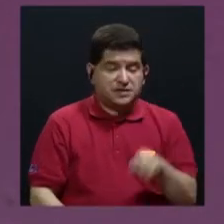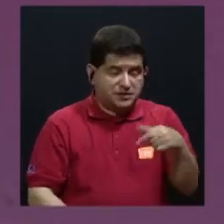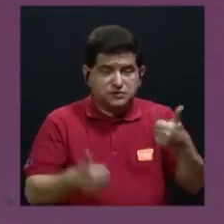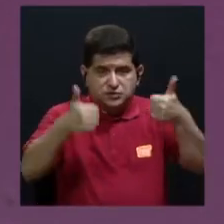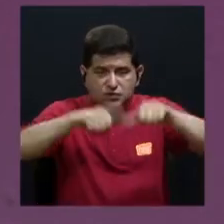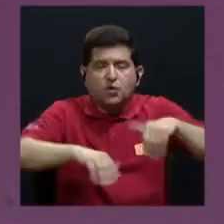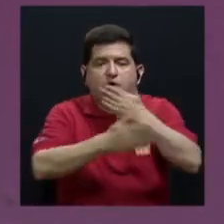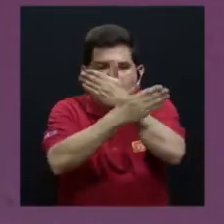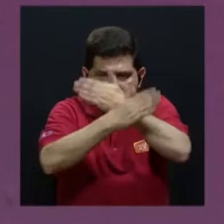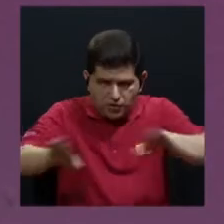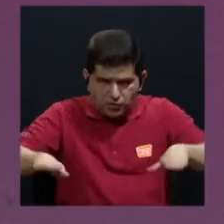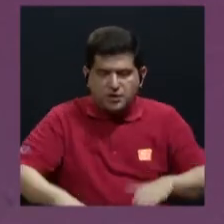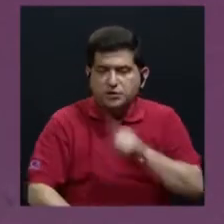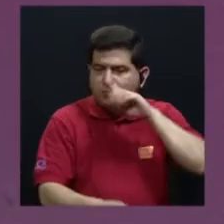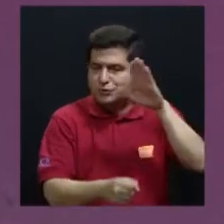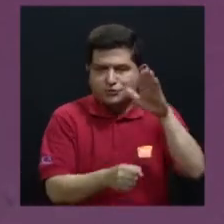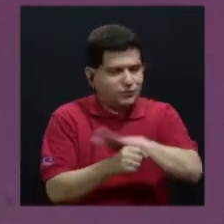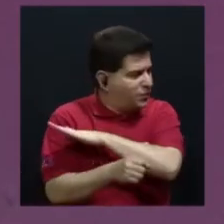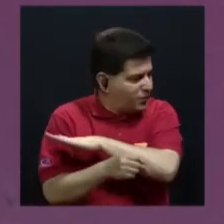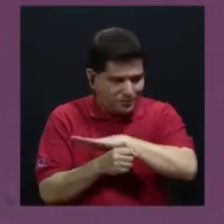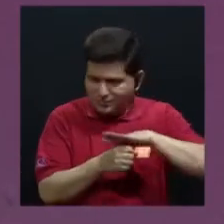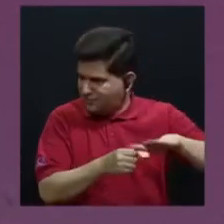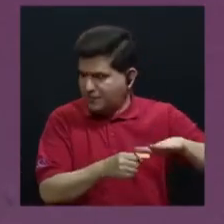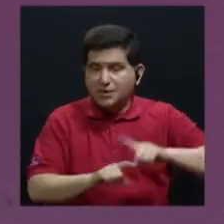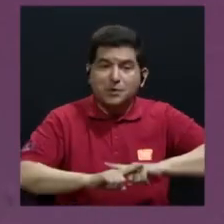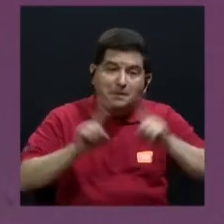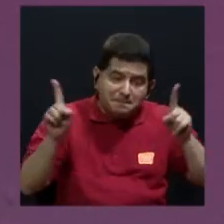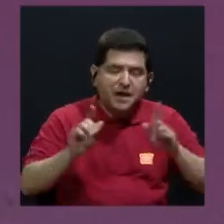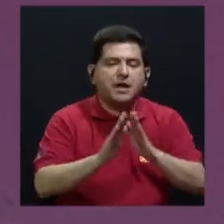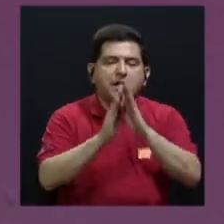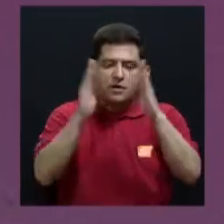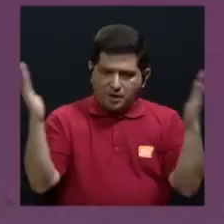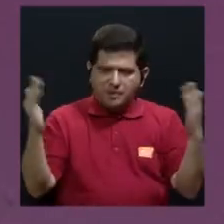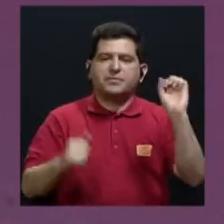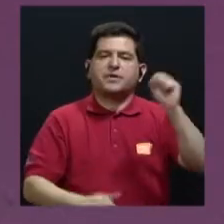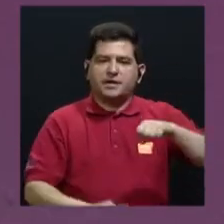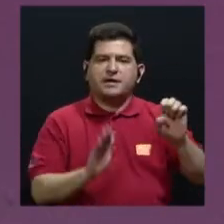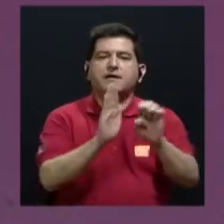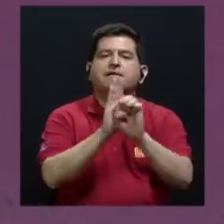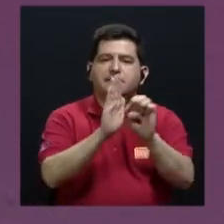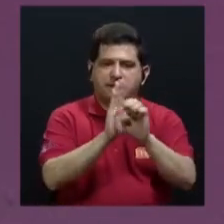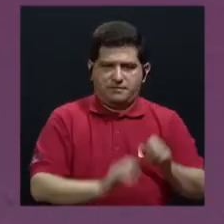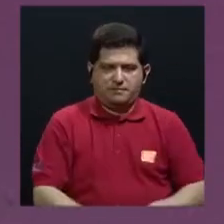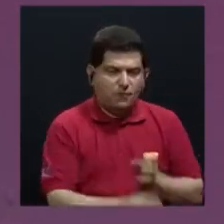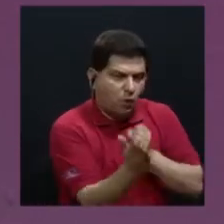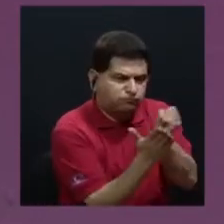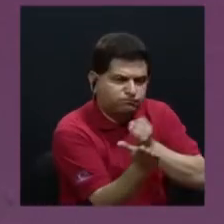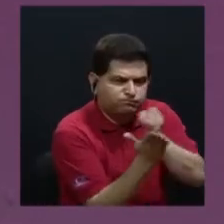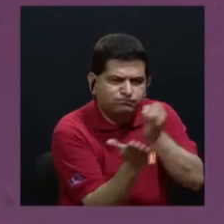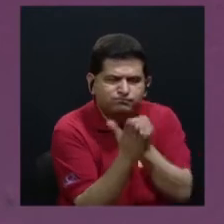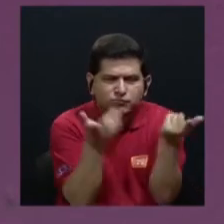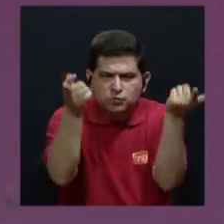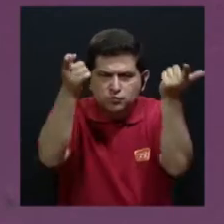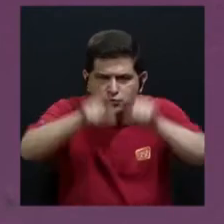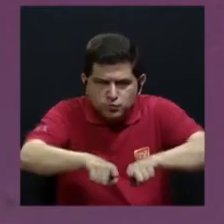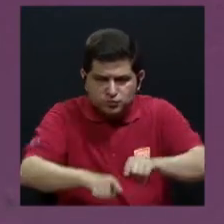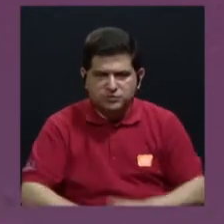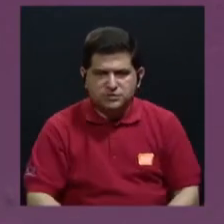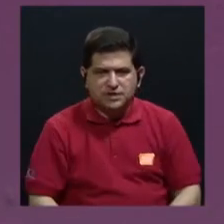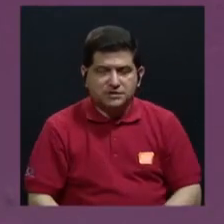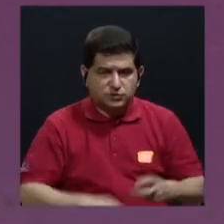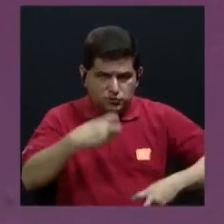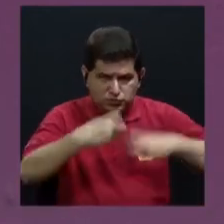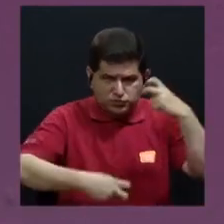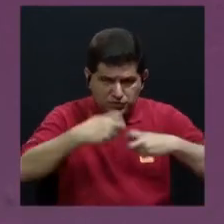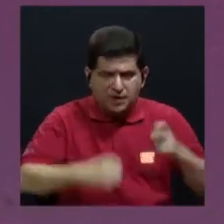acuerdos de paz que no se han cumplido en su totalidad, pero aperturaron, por ejemplo, la investigación de los hechos que se dieron durante el